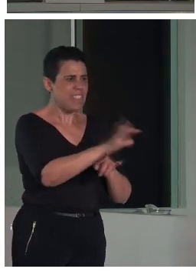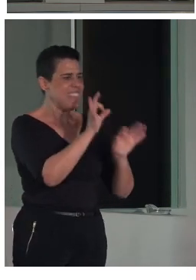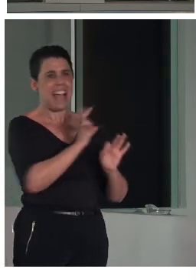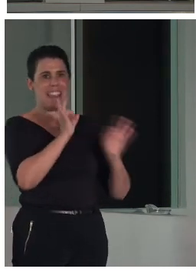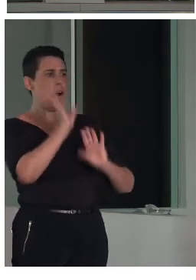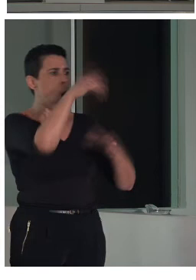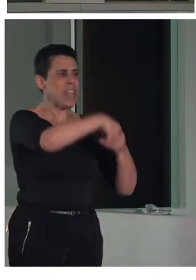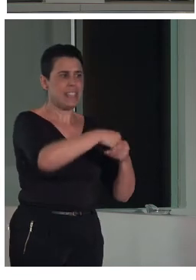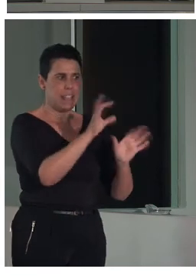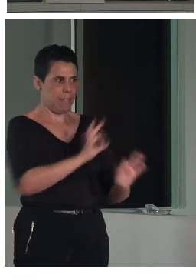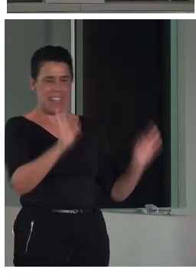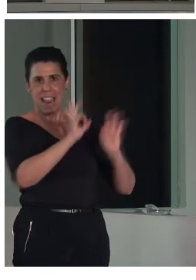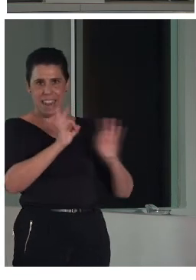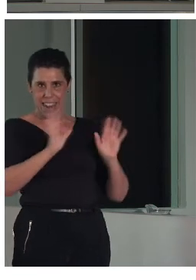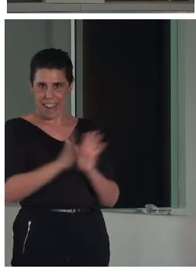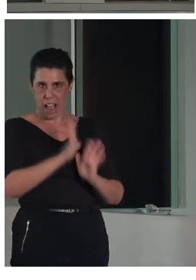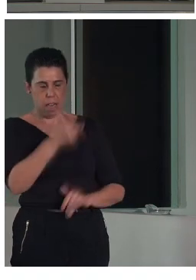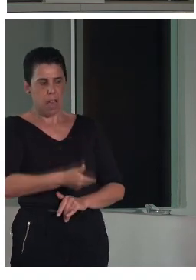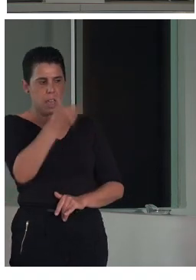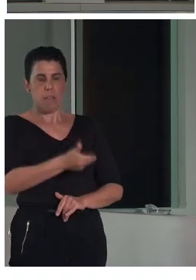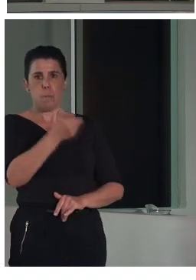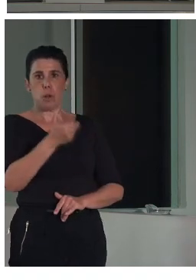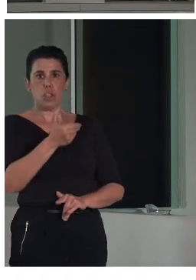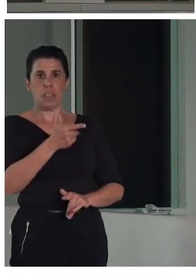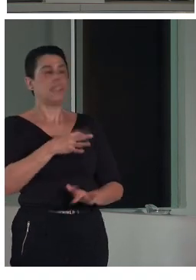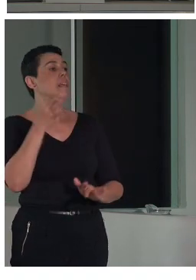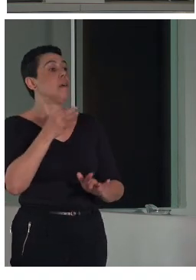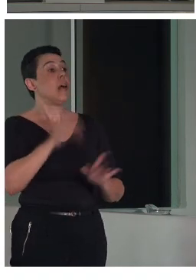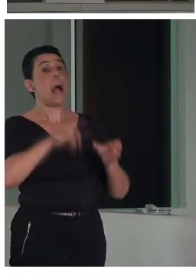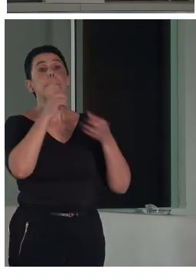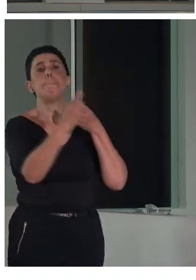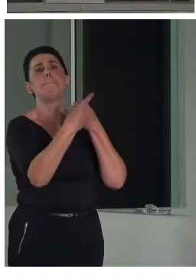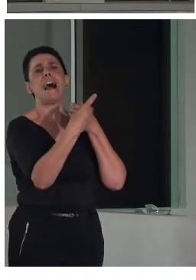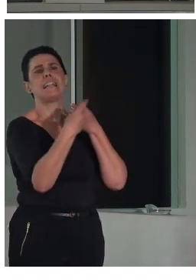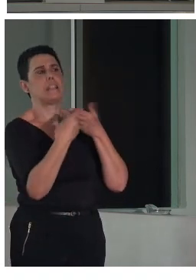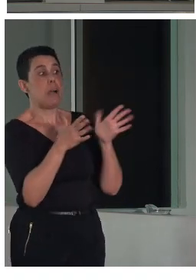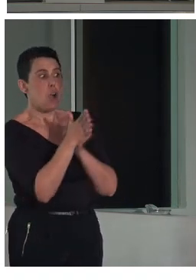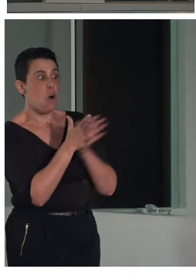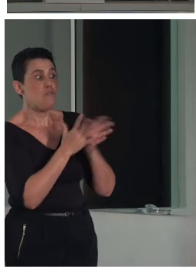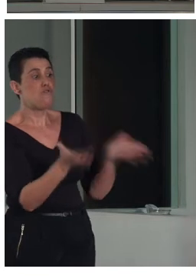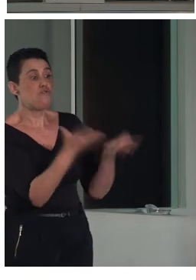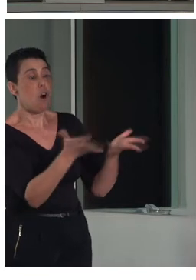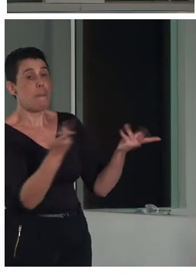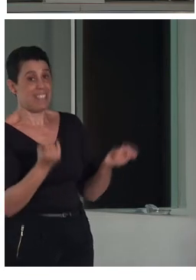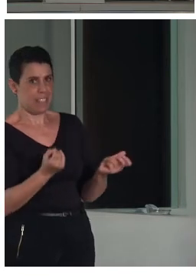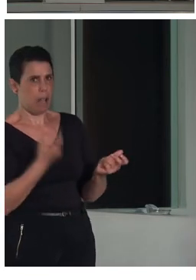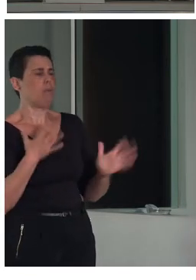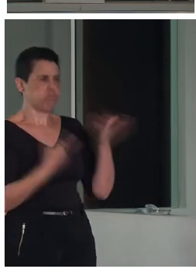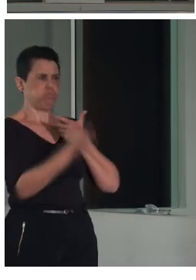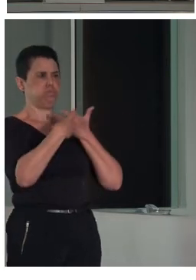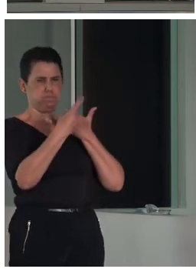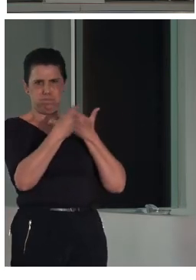fundamental se tiene que fomentar la participación y os aseguro que son muy participativos y efectivamente